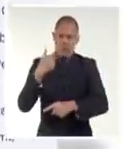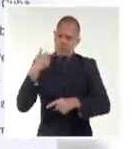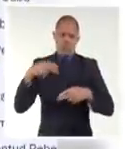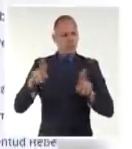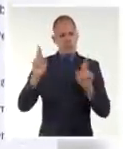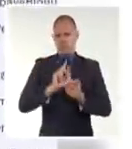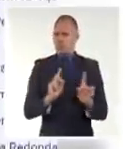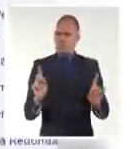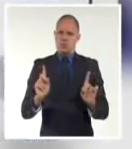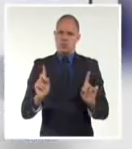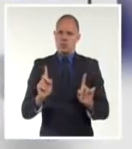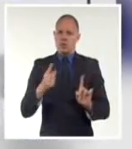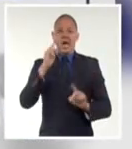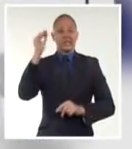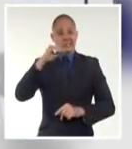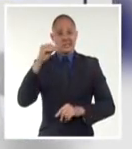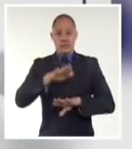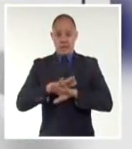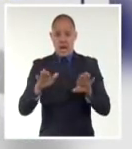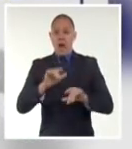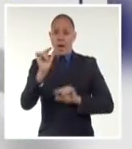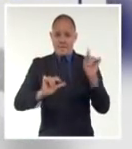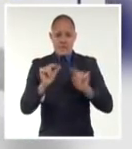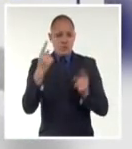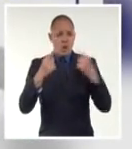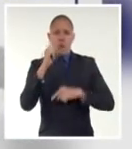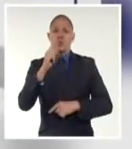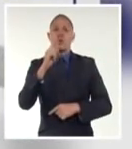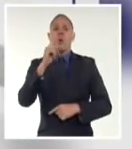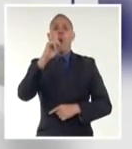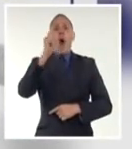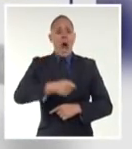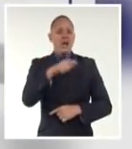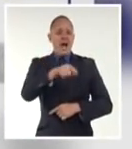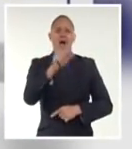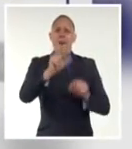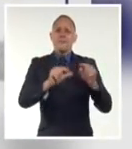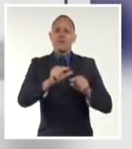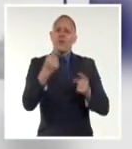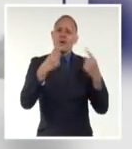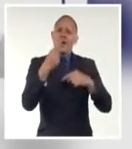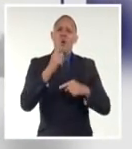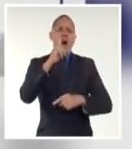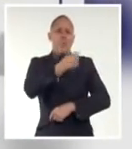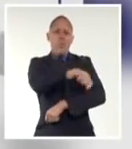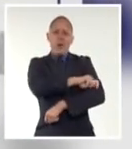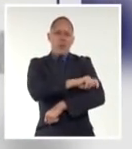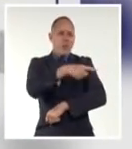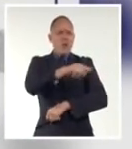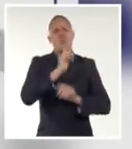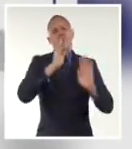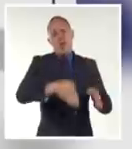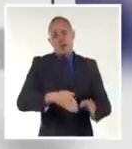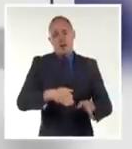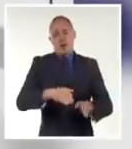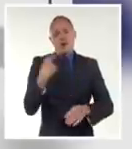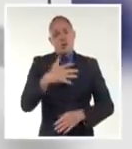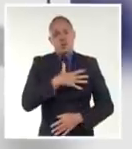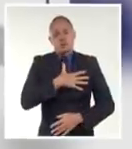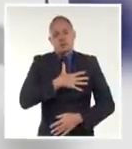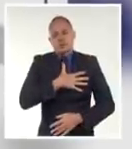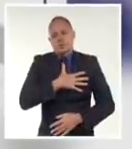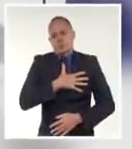la pérdida de vidas de civiles inocentes en Ucrania. El pueblo cubano ha tenido y tiene una relación